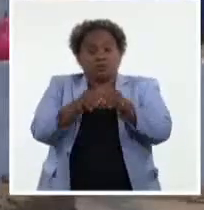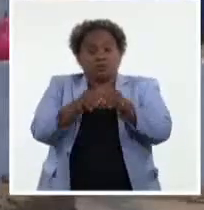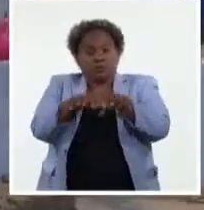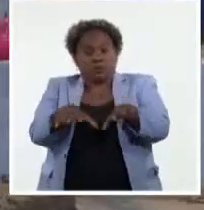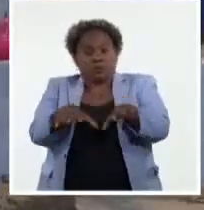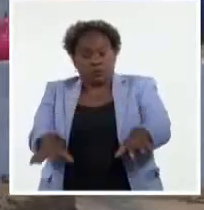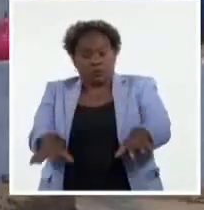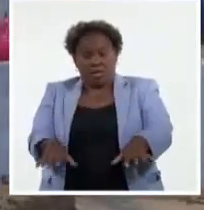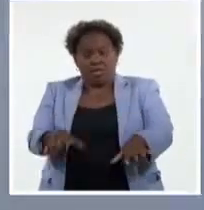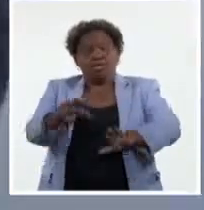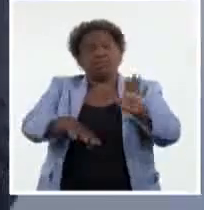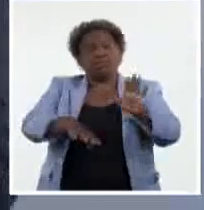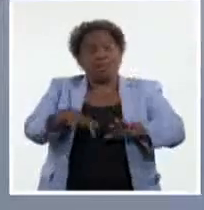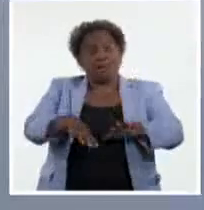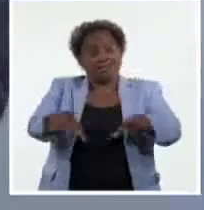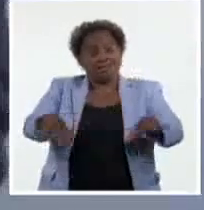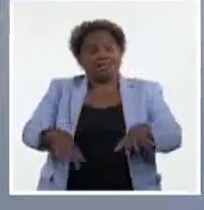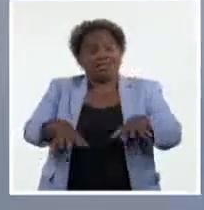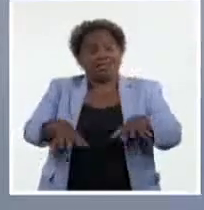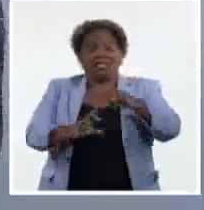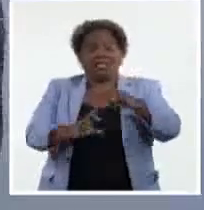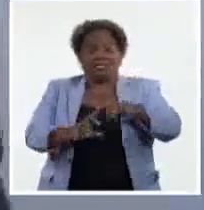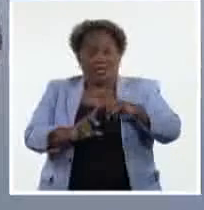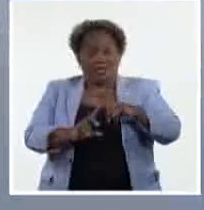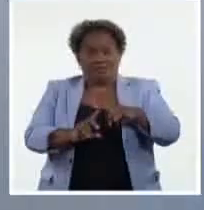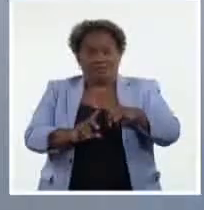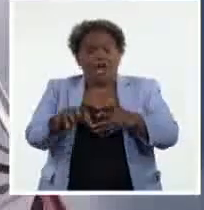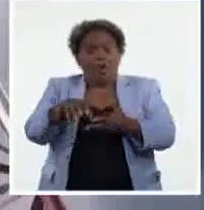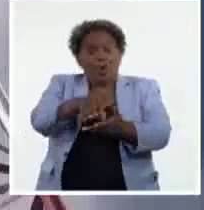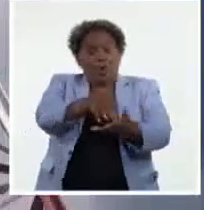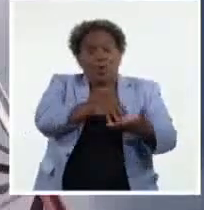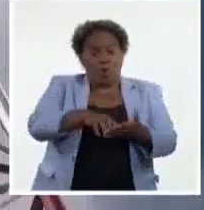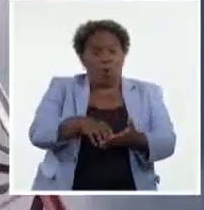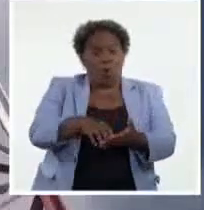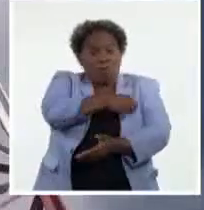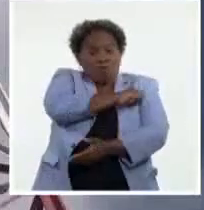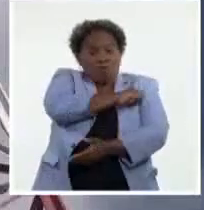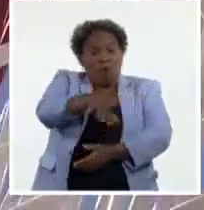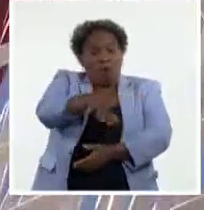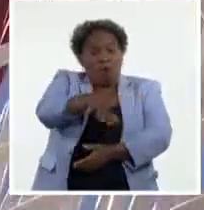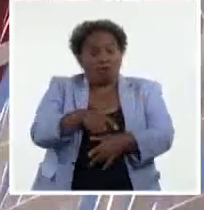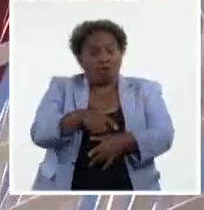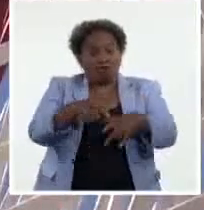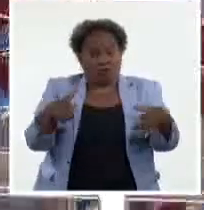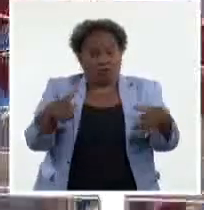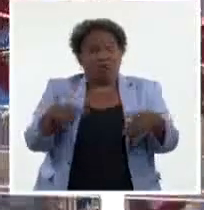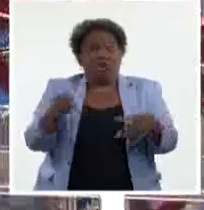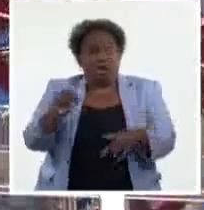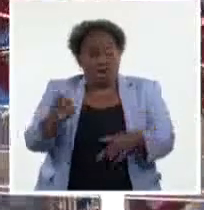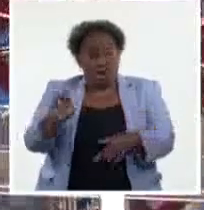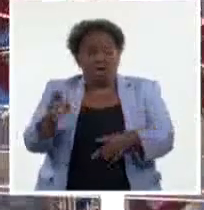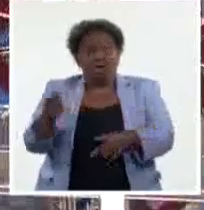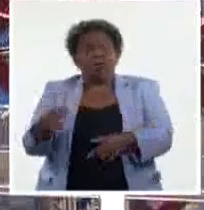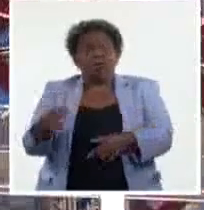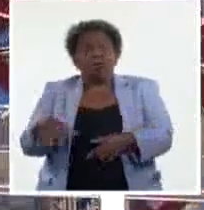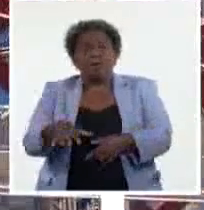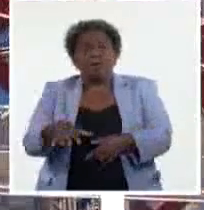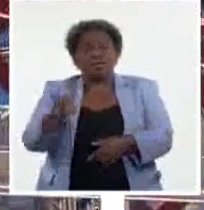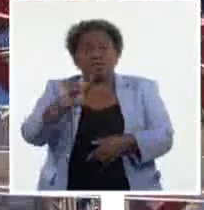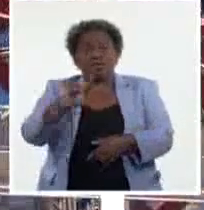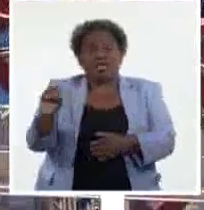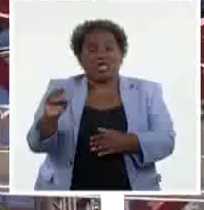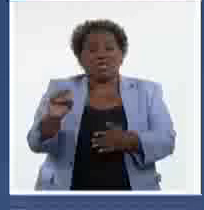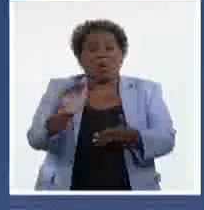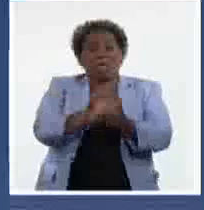cuenta las condiciones técnicas. En zonas de alta densidad poblacional se habilitarán radiobases con 900 MHz para la navegación por